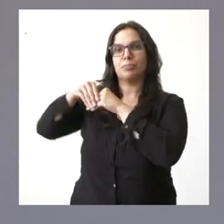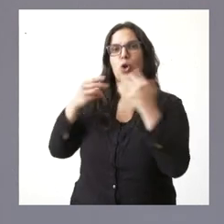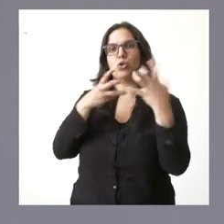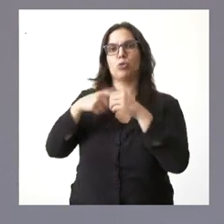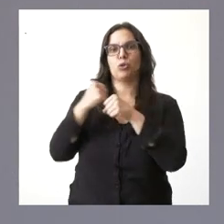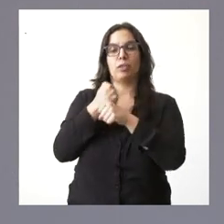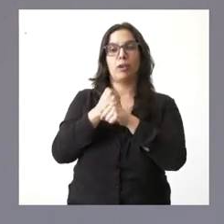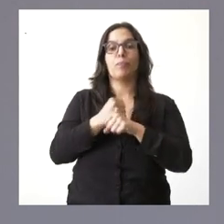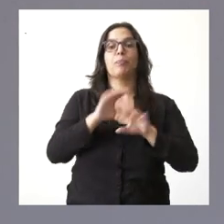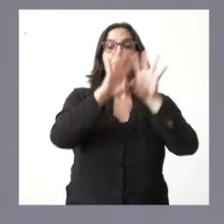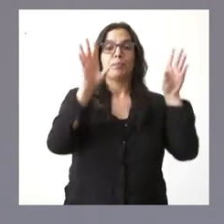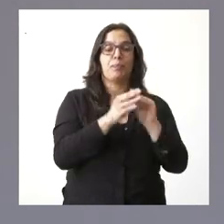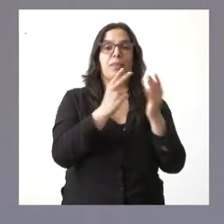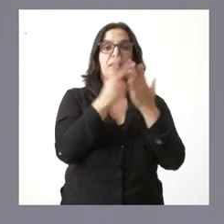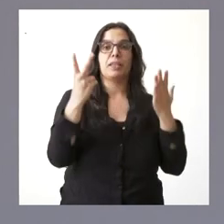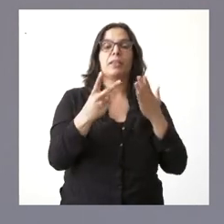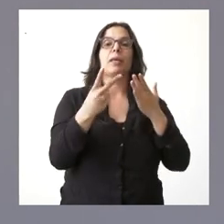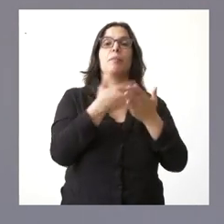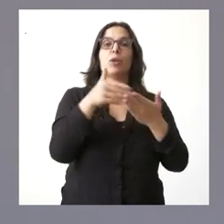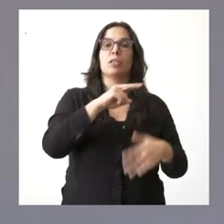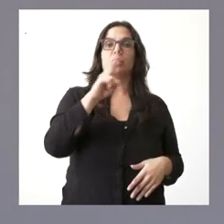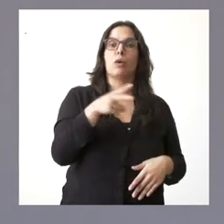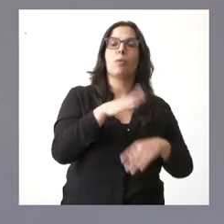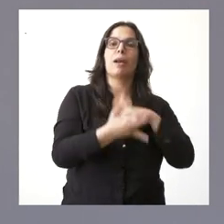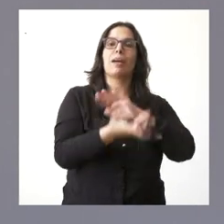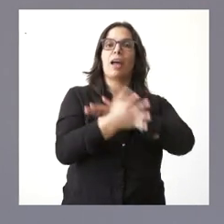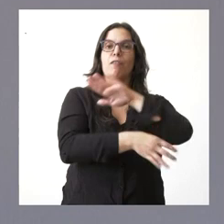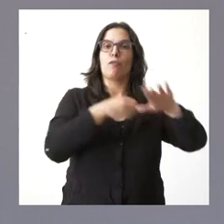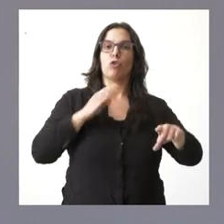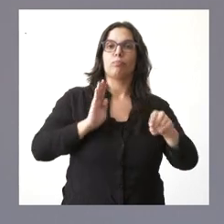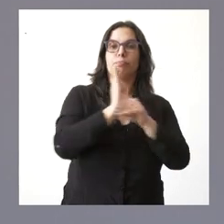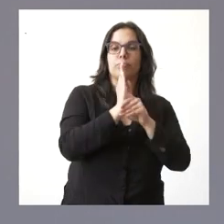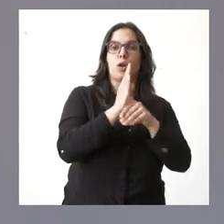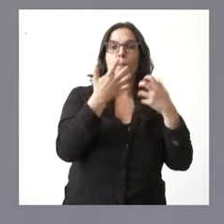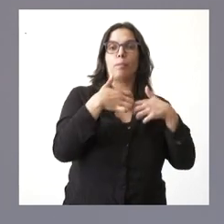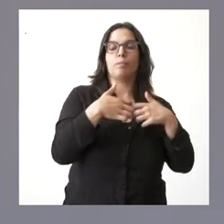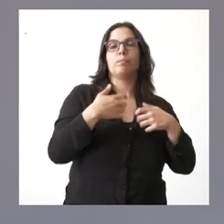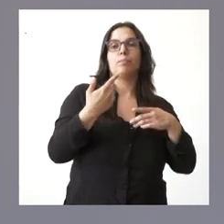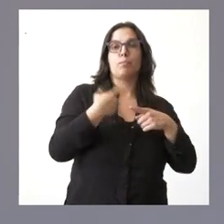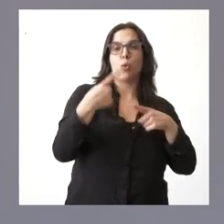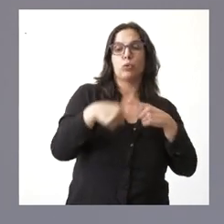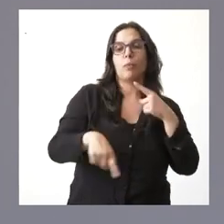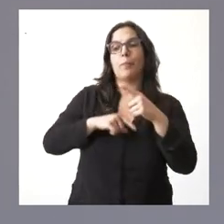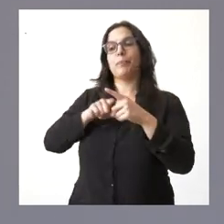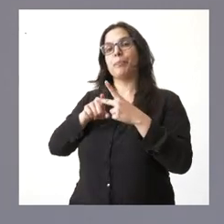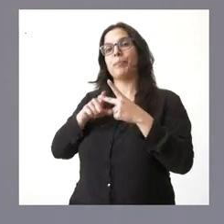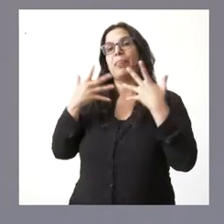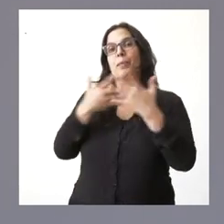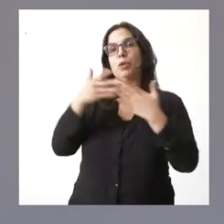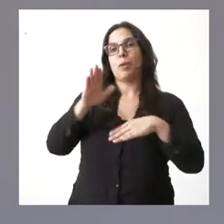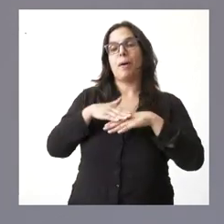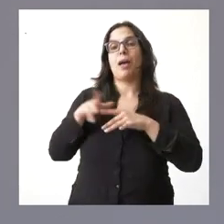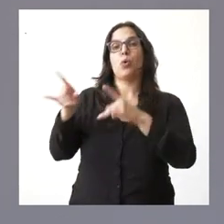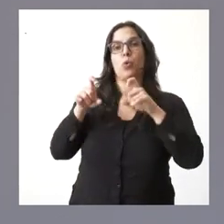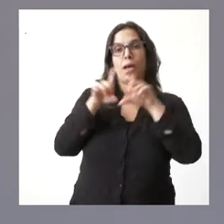millones de euros para creación de fondos vinculados a la inversión productiva, 10 millones para un fondo de reindustrialización, 7